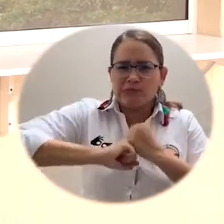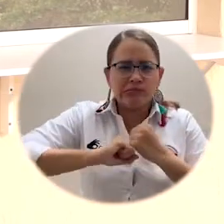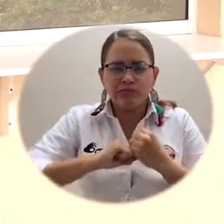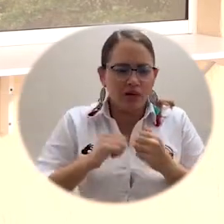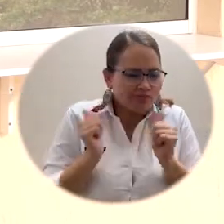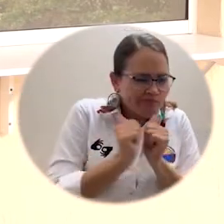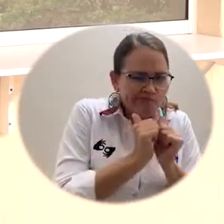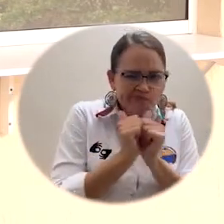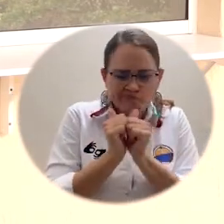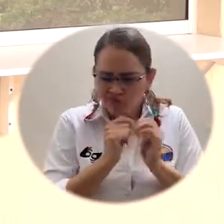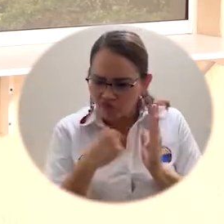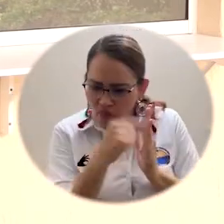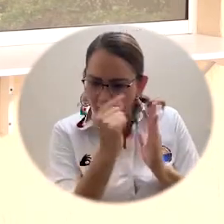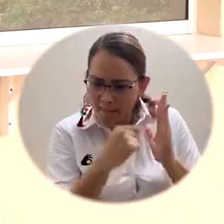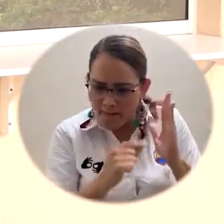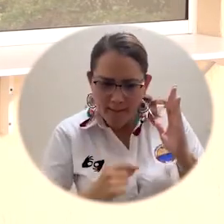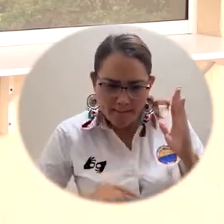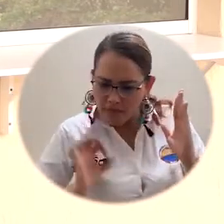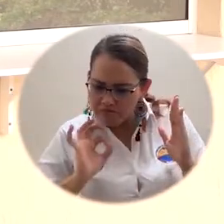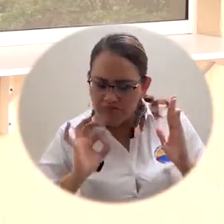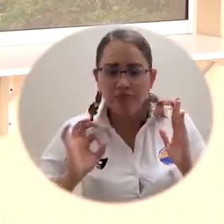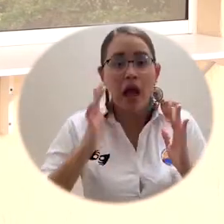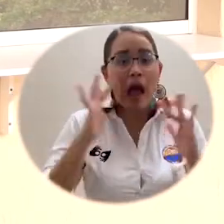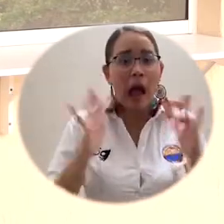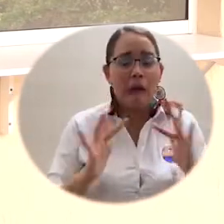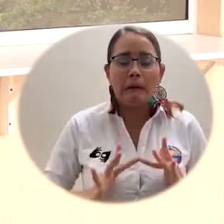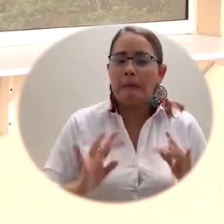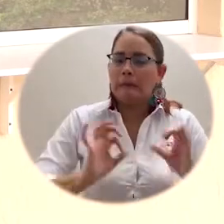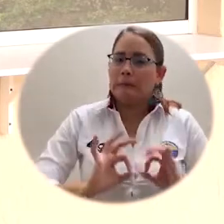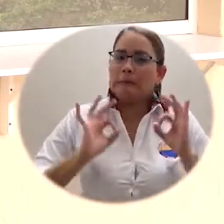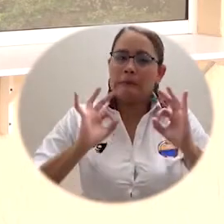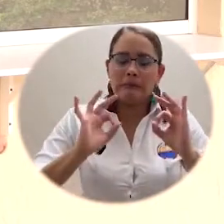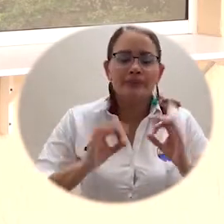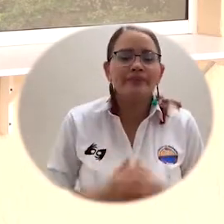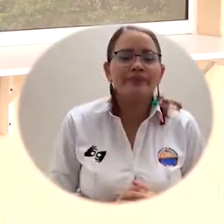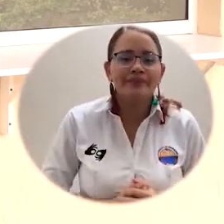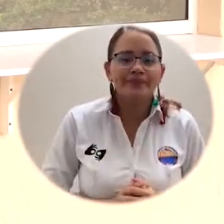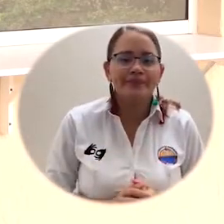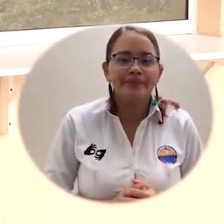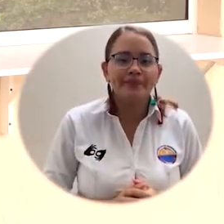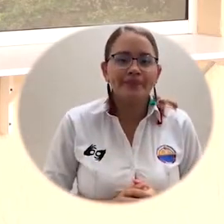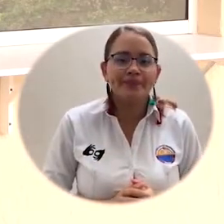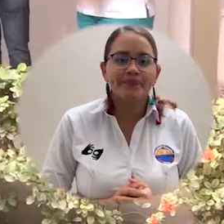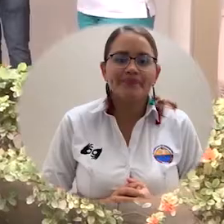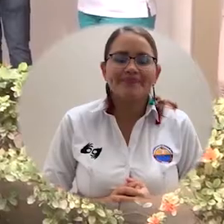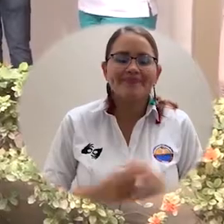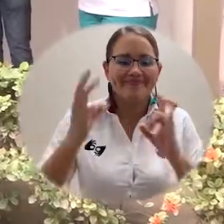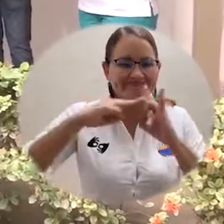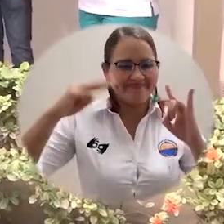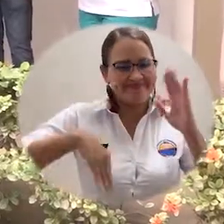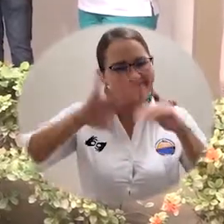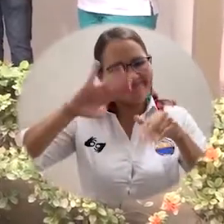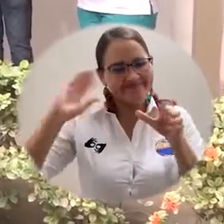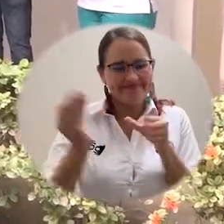jornada intensa de acompañamiento para verificar el cumplimiento de los diferentes requisitos de habilitación por parte de la universidad.